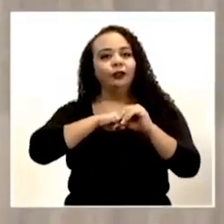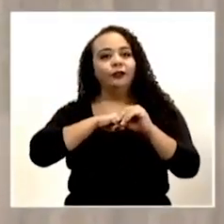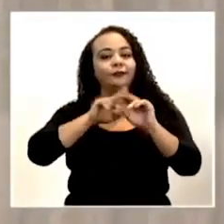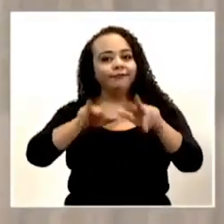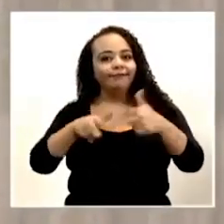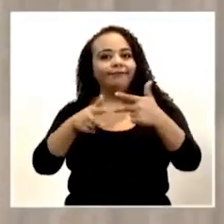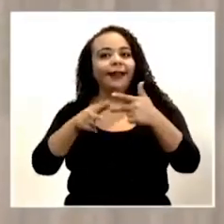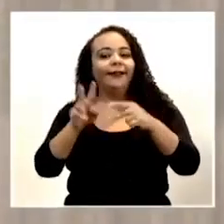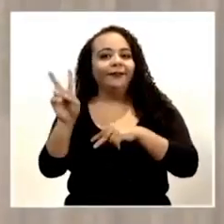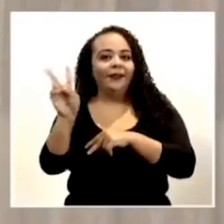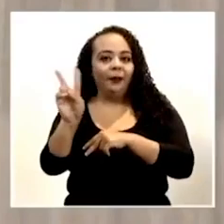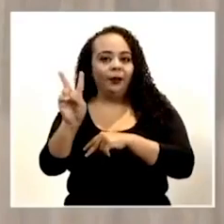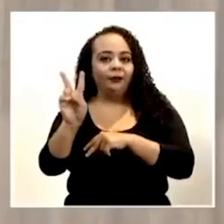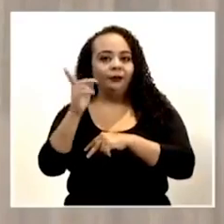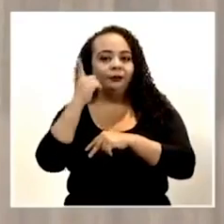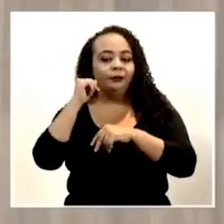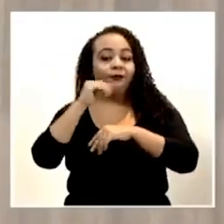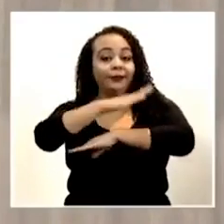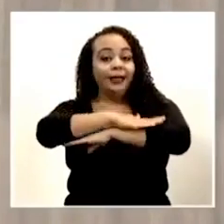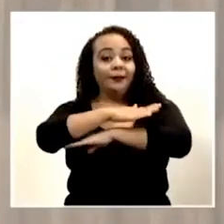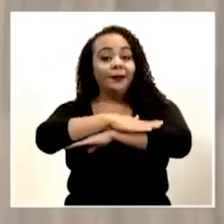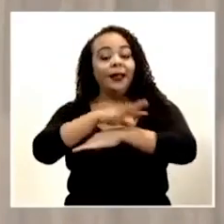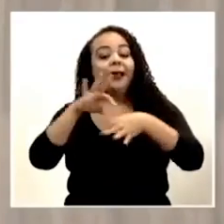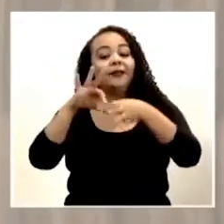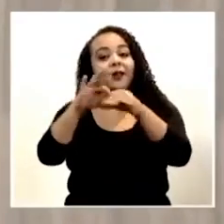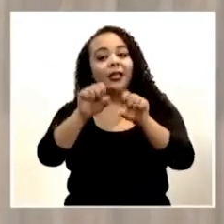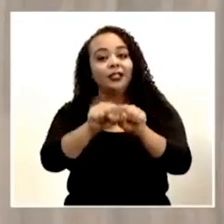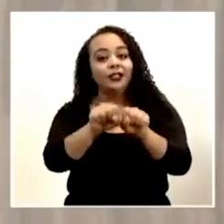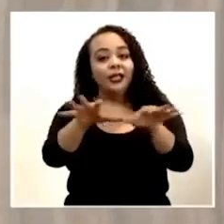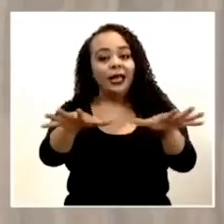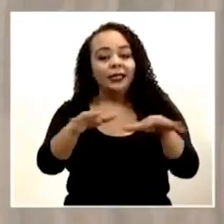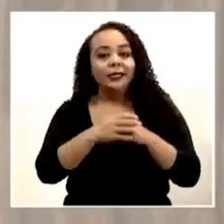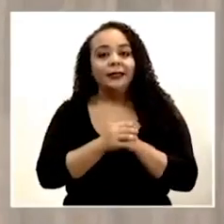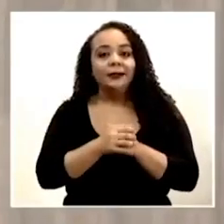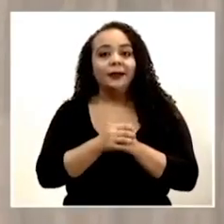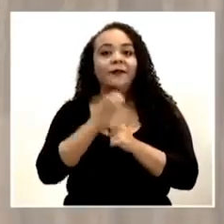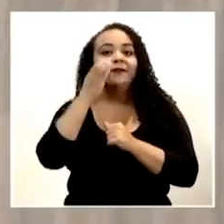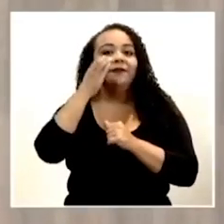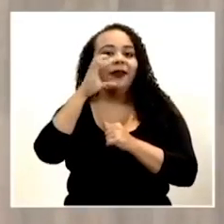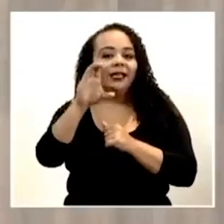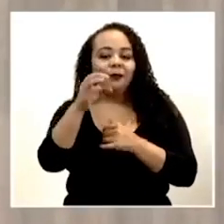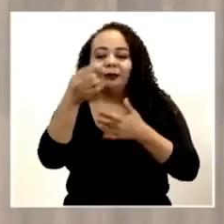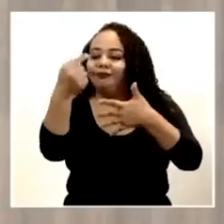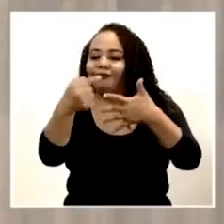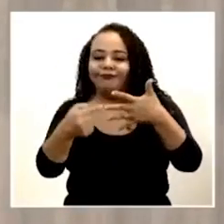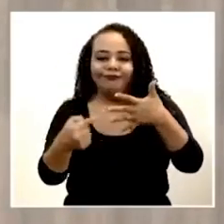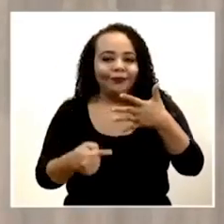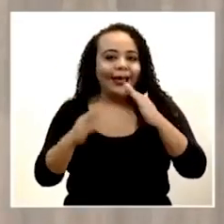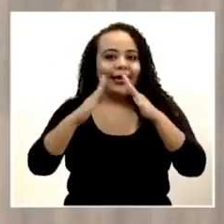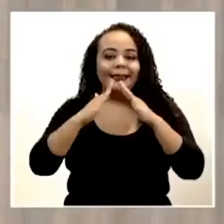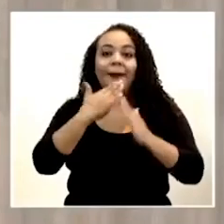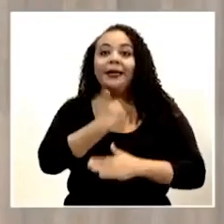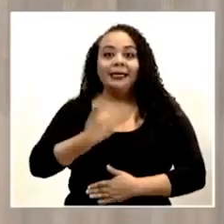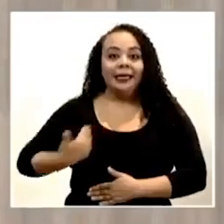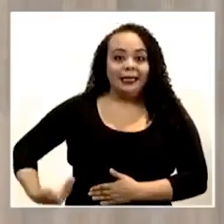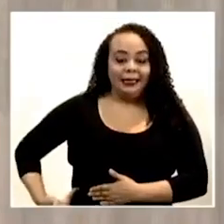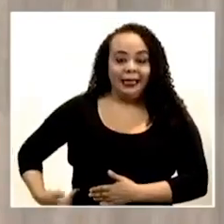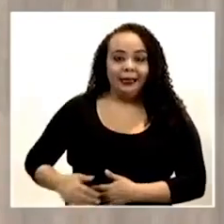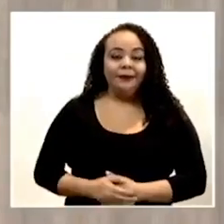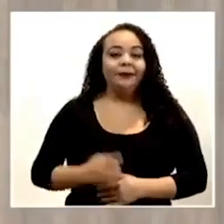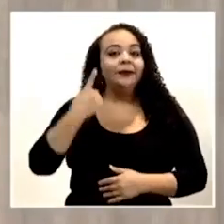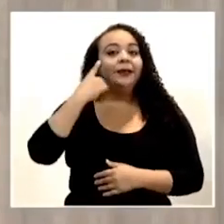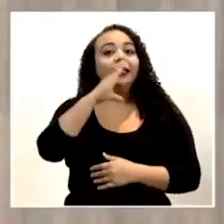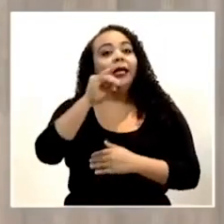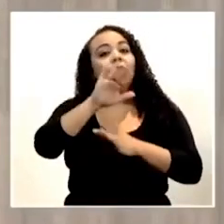manera virtual por las plataformas de redes sociales y, eh, Facebook, etcétera, de Casa Presidencial. Eh, y por